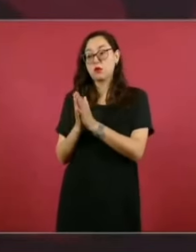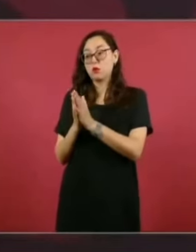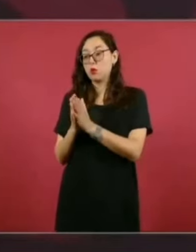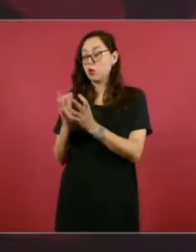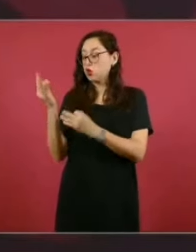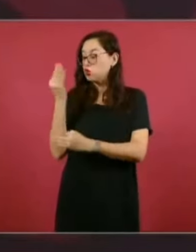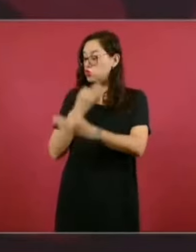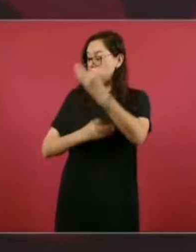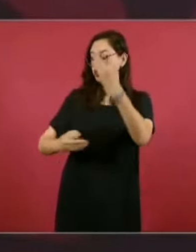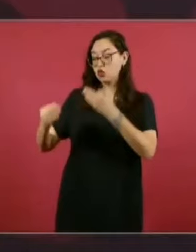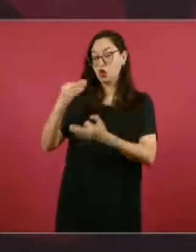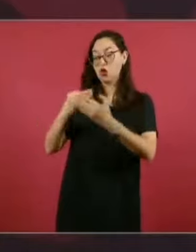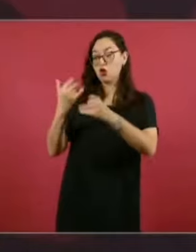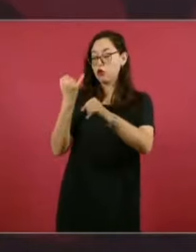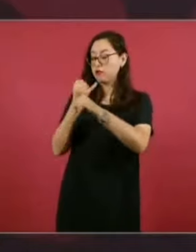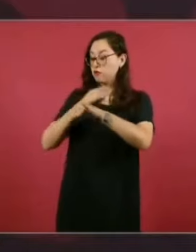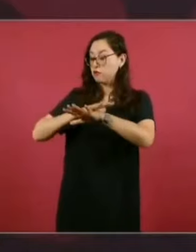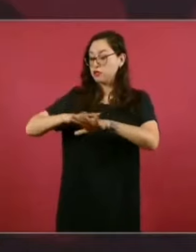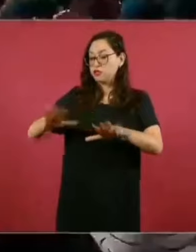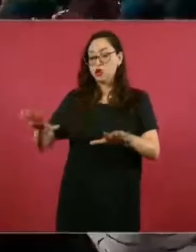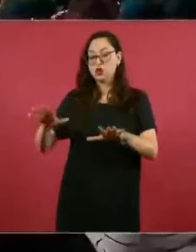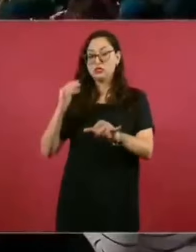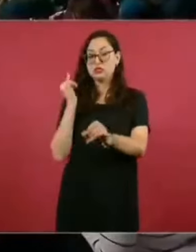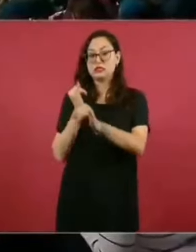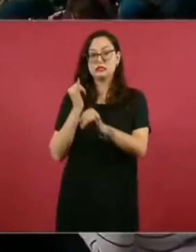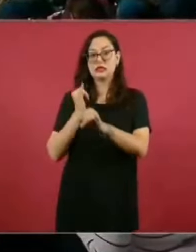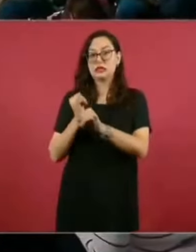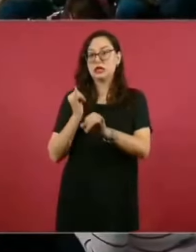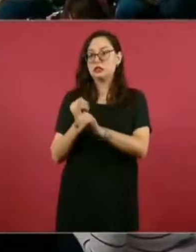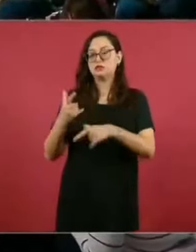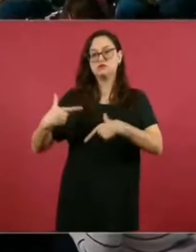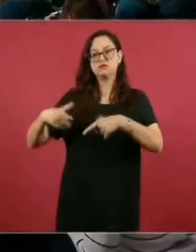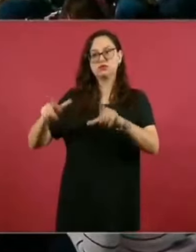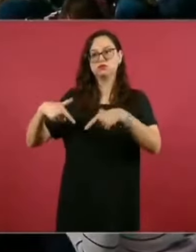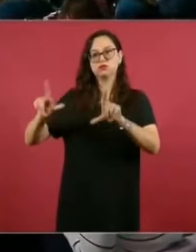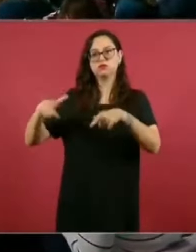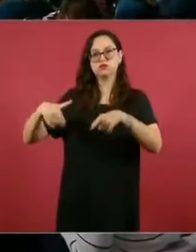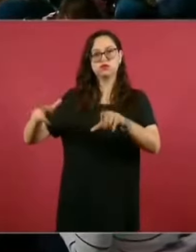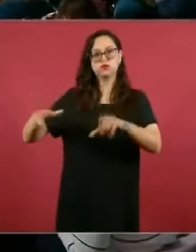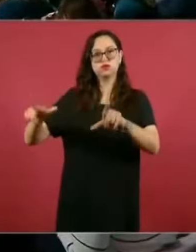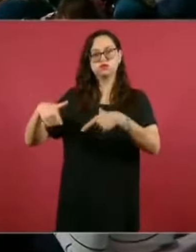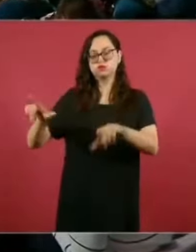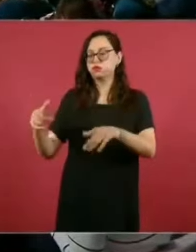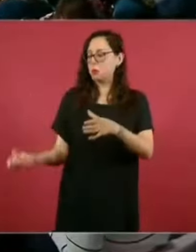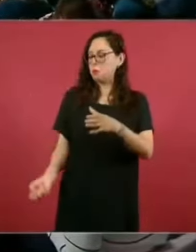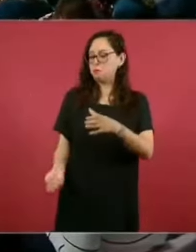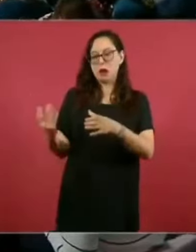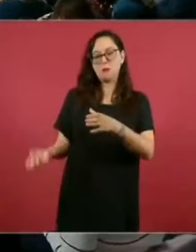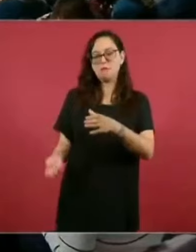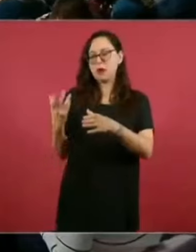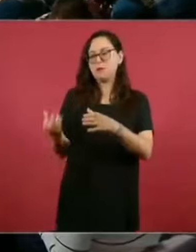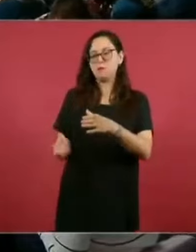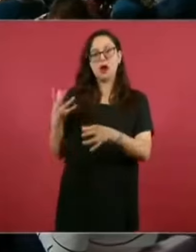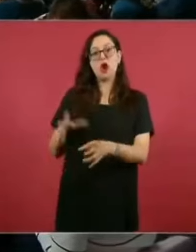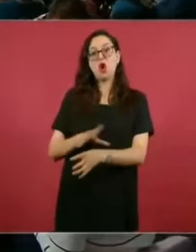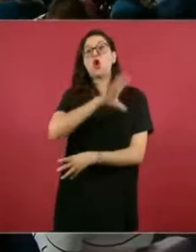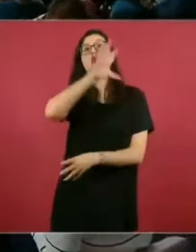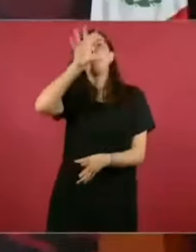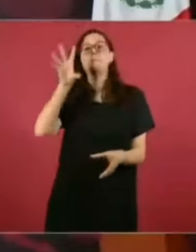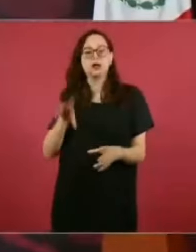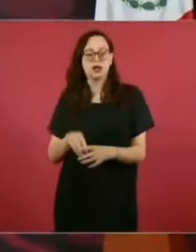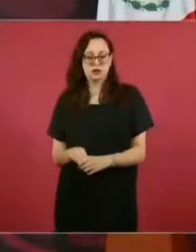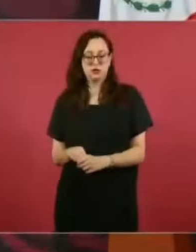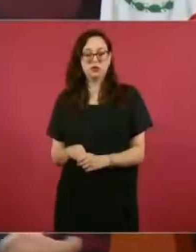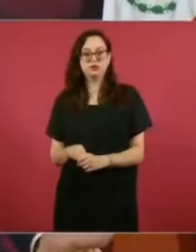todos los documentos a la página de internet del gobierno